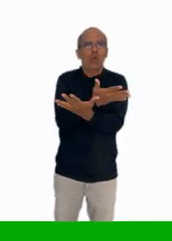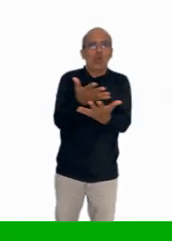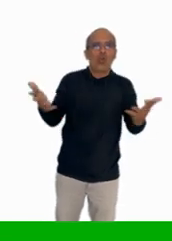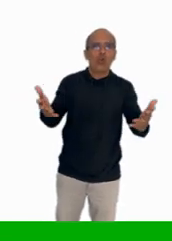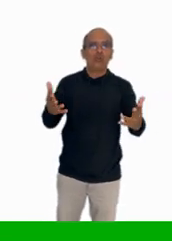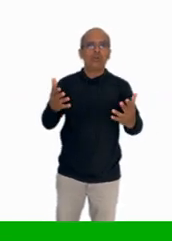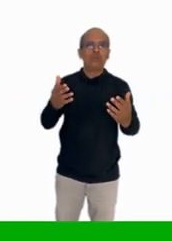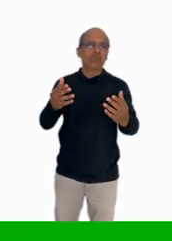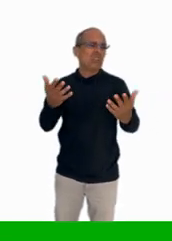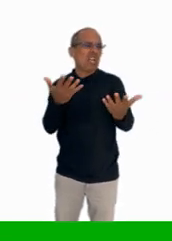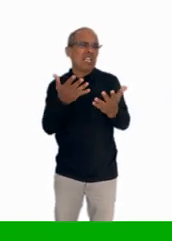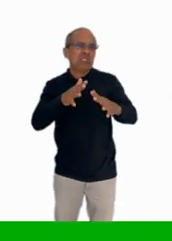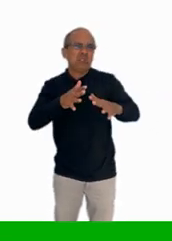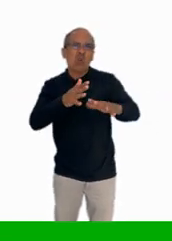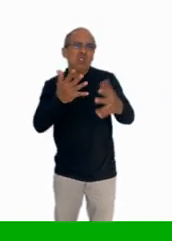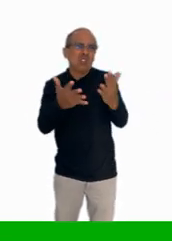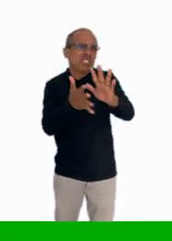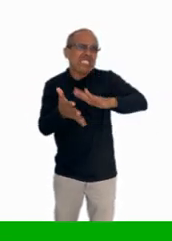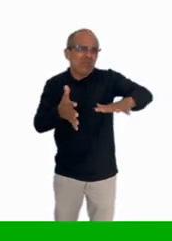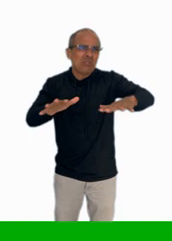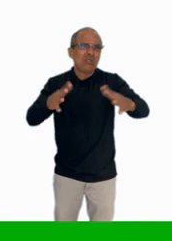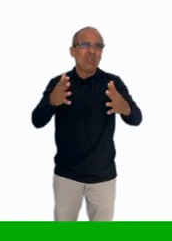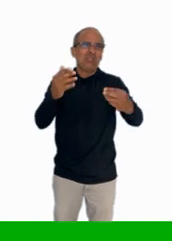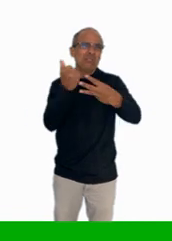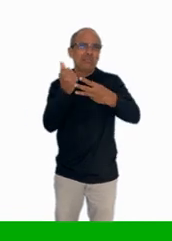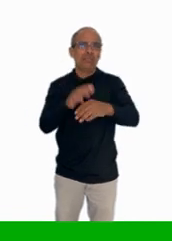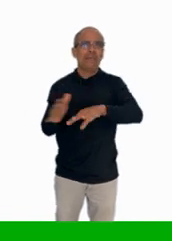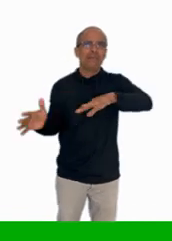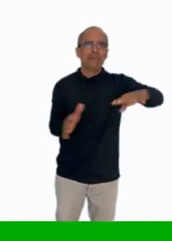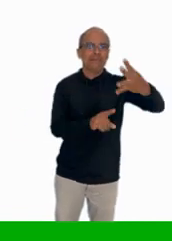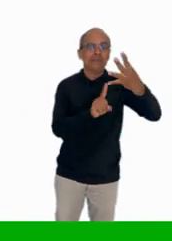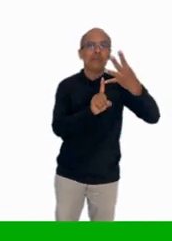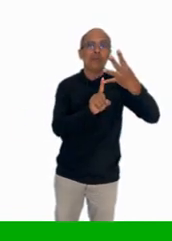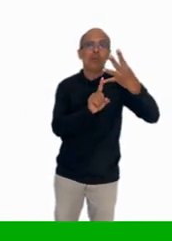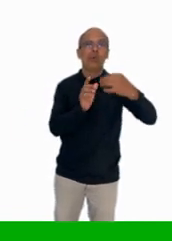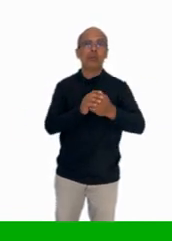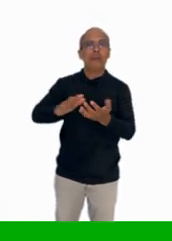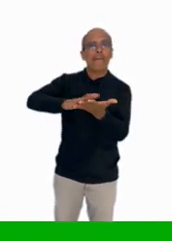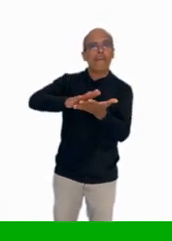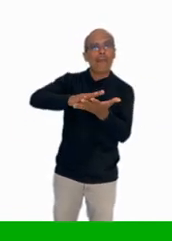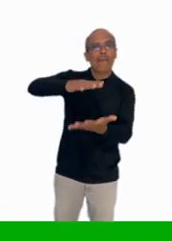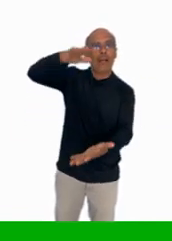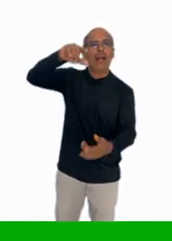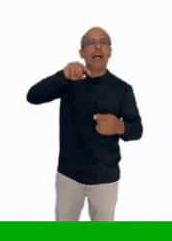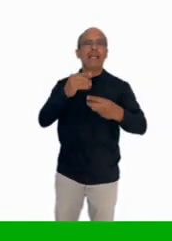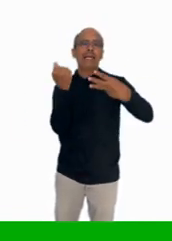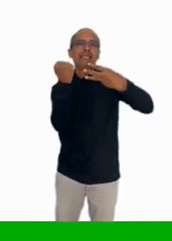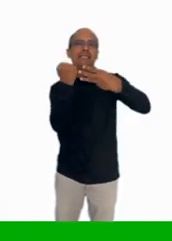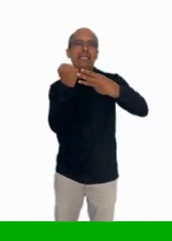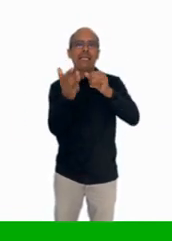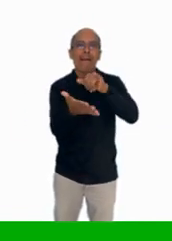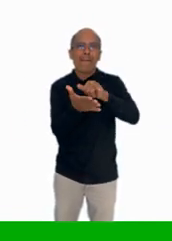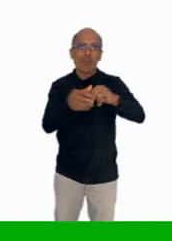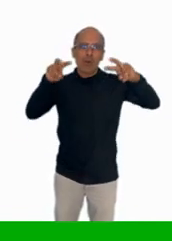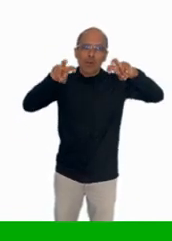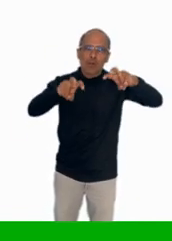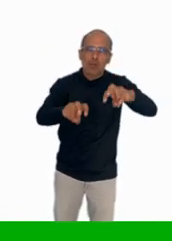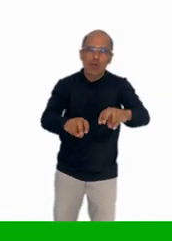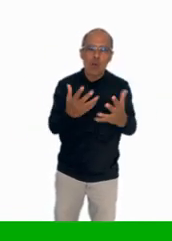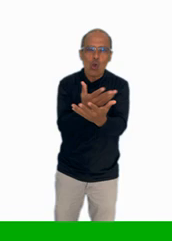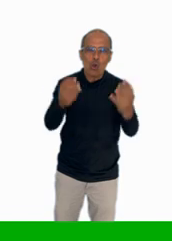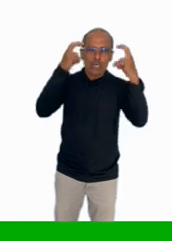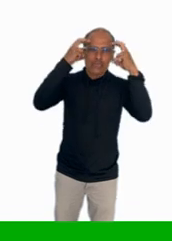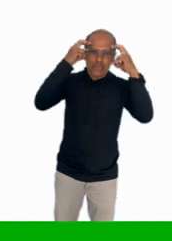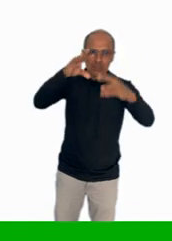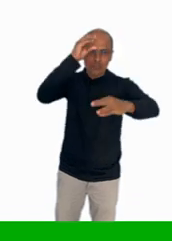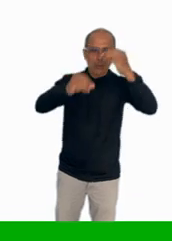así como los resultados de eventos institucionales. Producción editorial, contiene documentos monográficos de desarrollo académico, tecnológico,